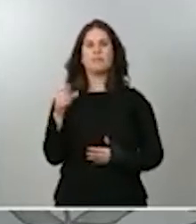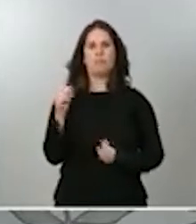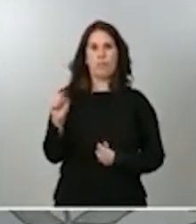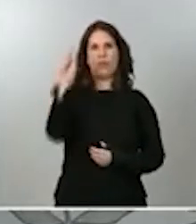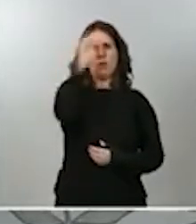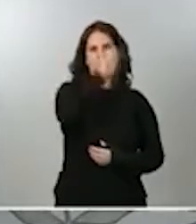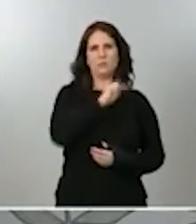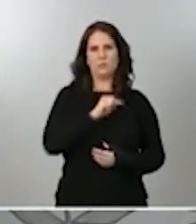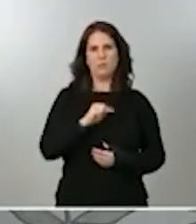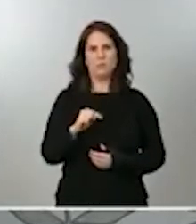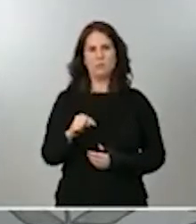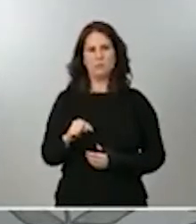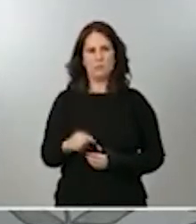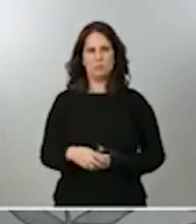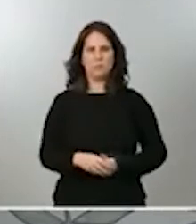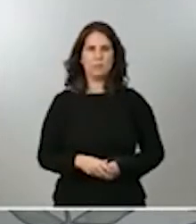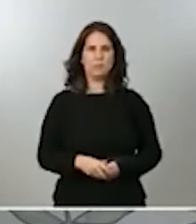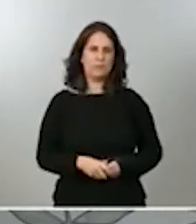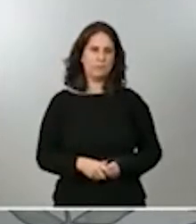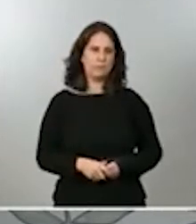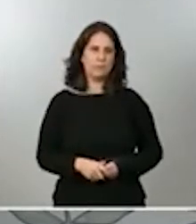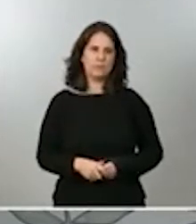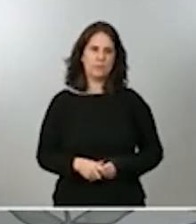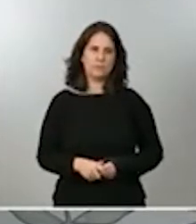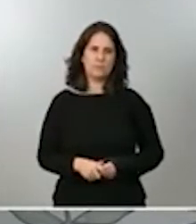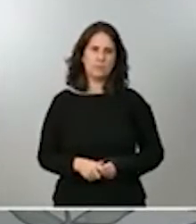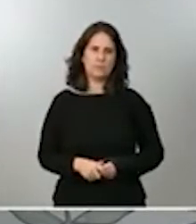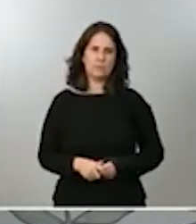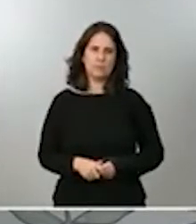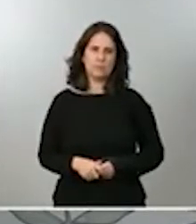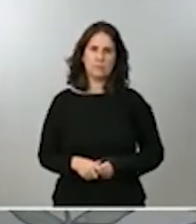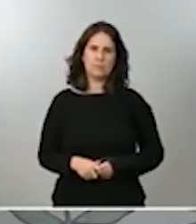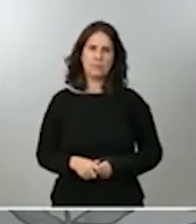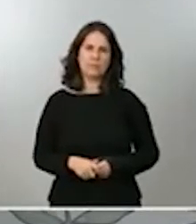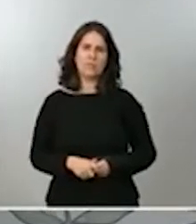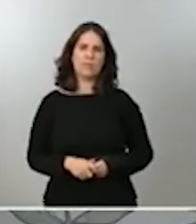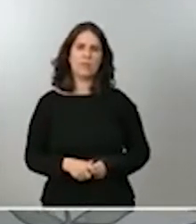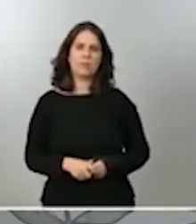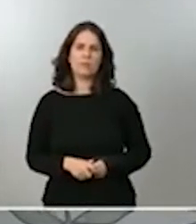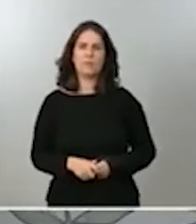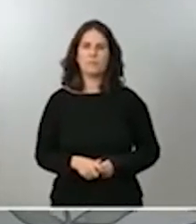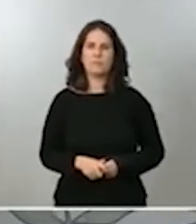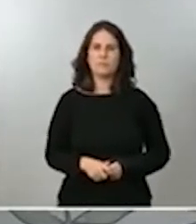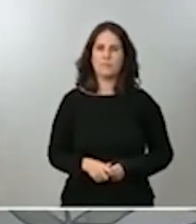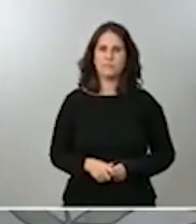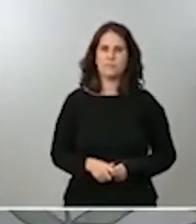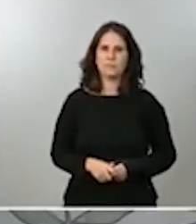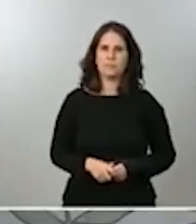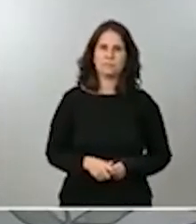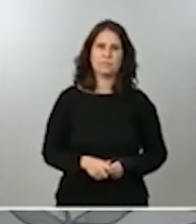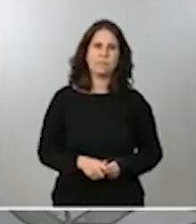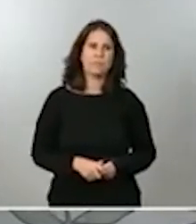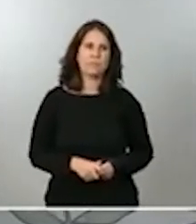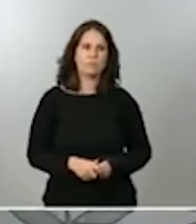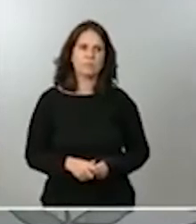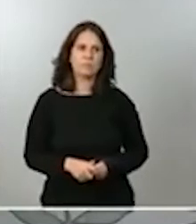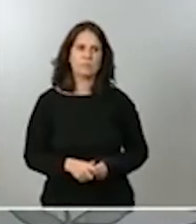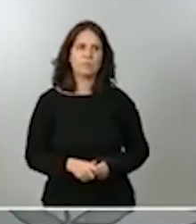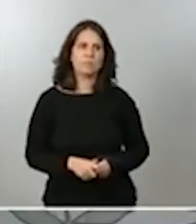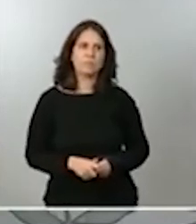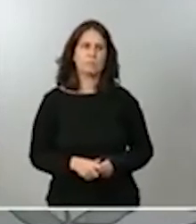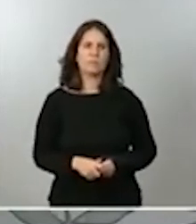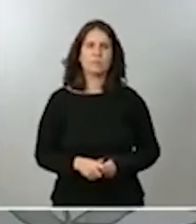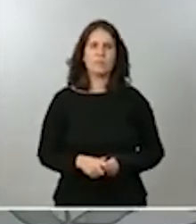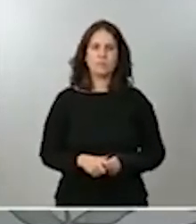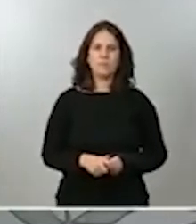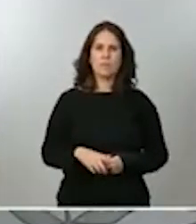como le comento, fundamentalmente en las comunidades autónomas. Respecto, más allá de lo que ahora cualquiera de mis compañeras pueda